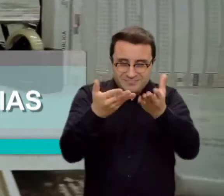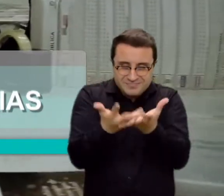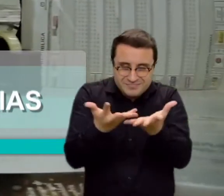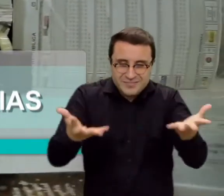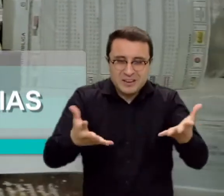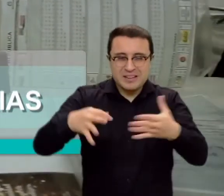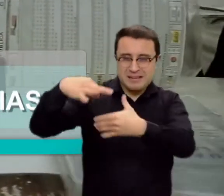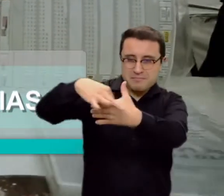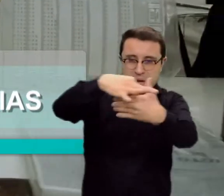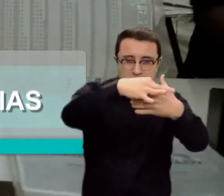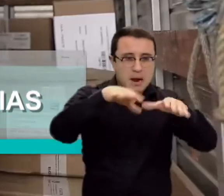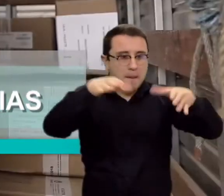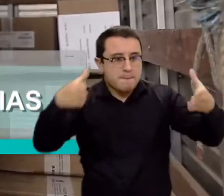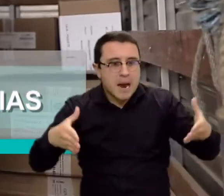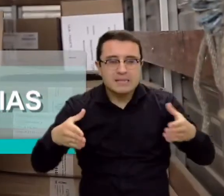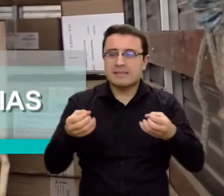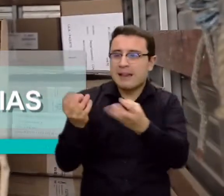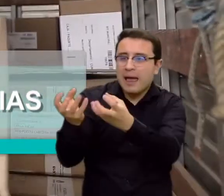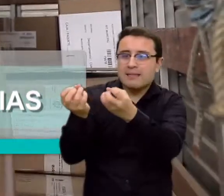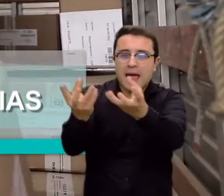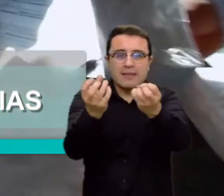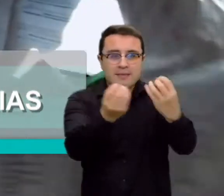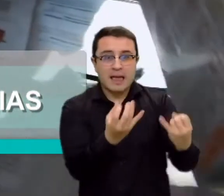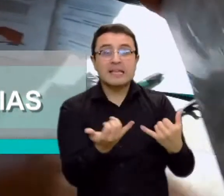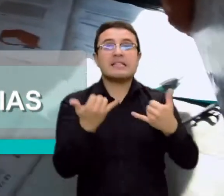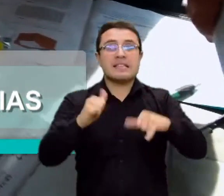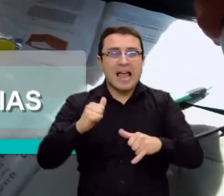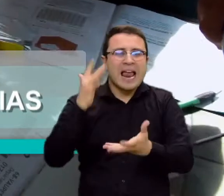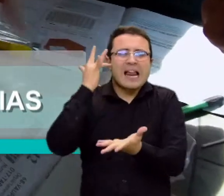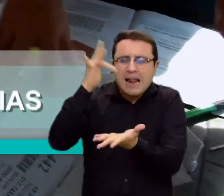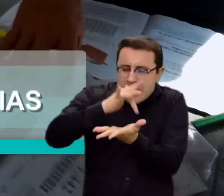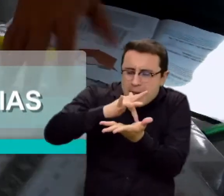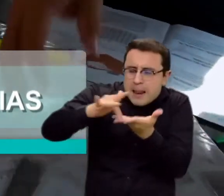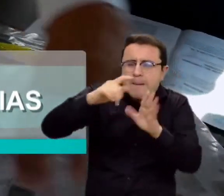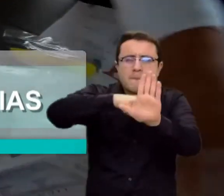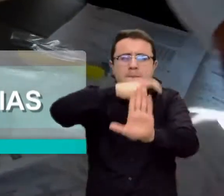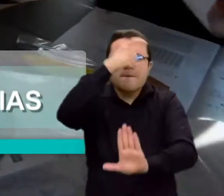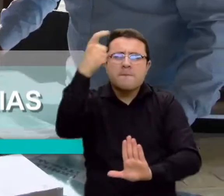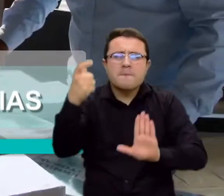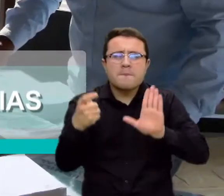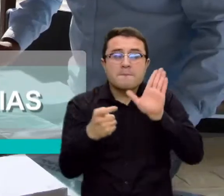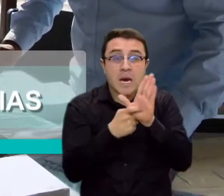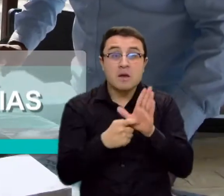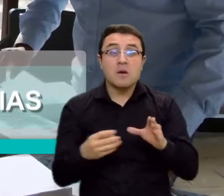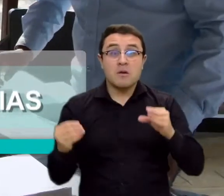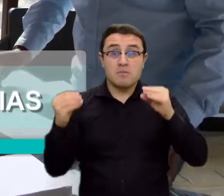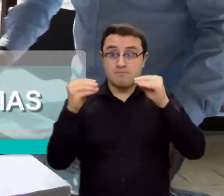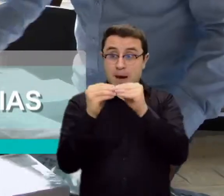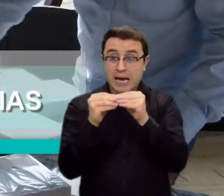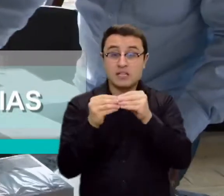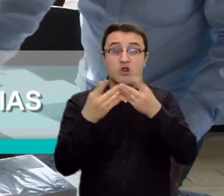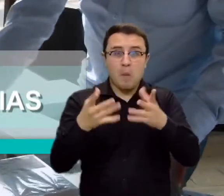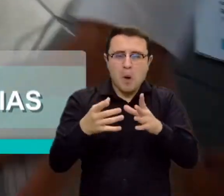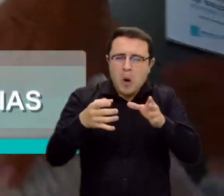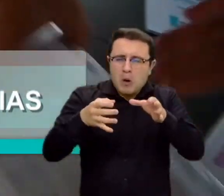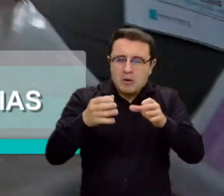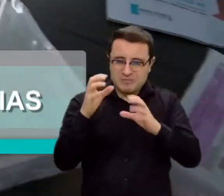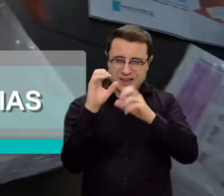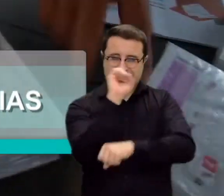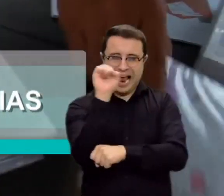una de las mesas de votación está debidamente desinfectado y ha sido transportado en medio de estrictas condiciones sanitarias.